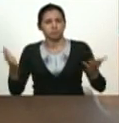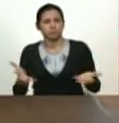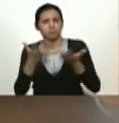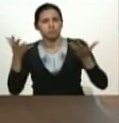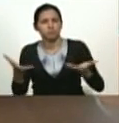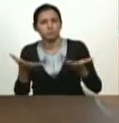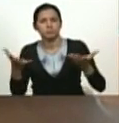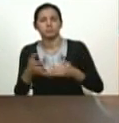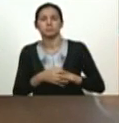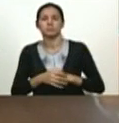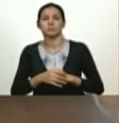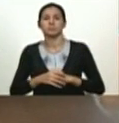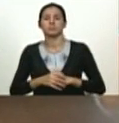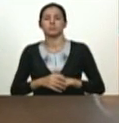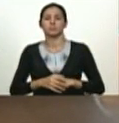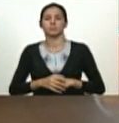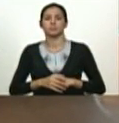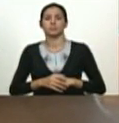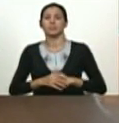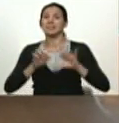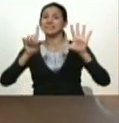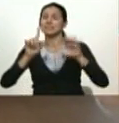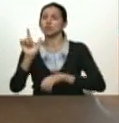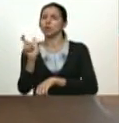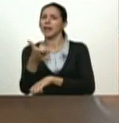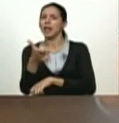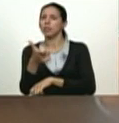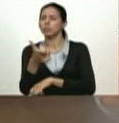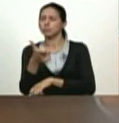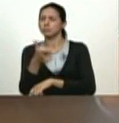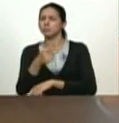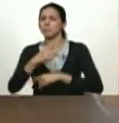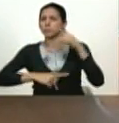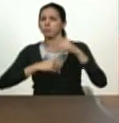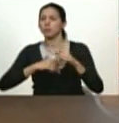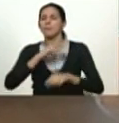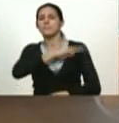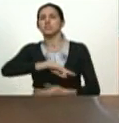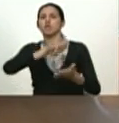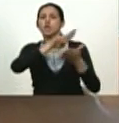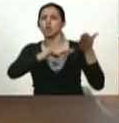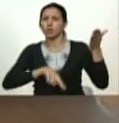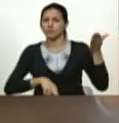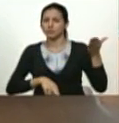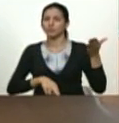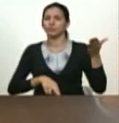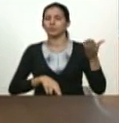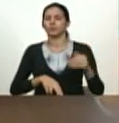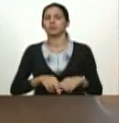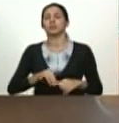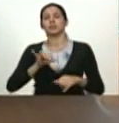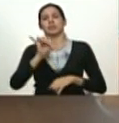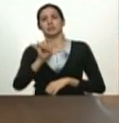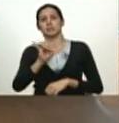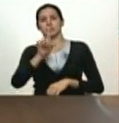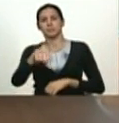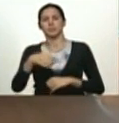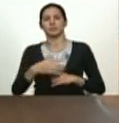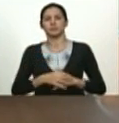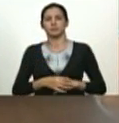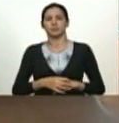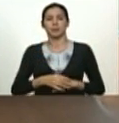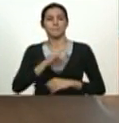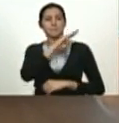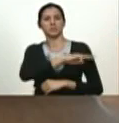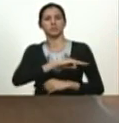el sexto grado productivo en la misión Robinson y echar adelante todas las